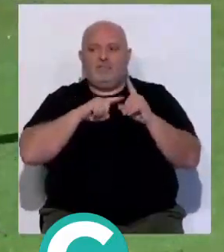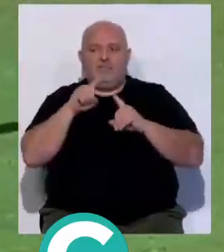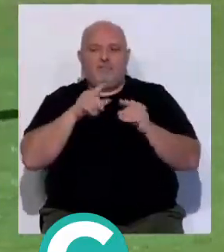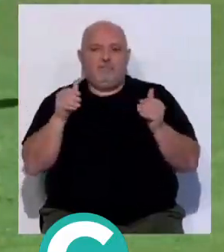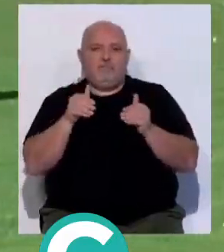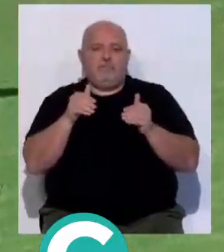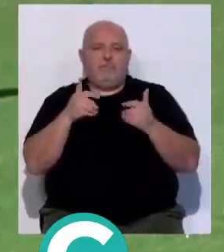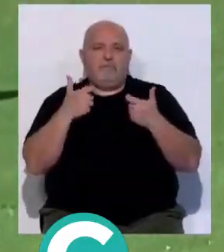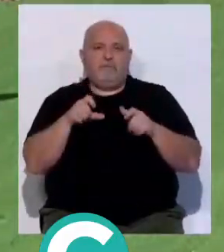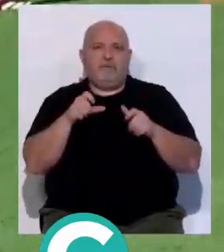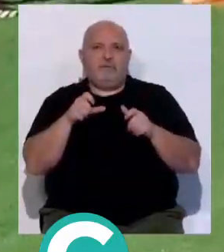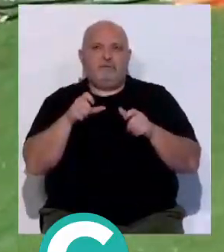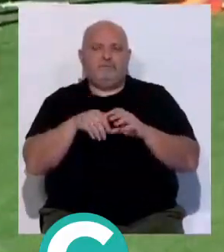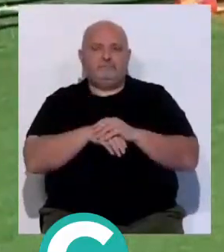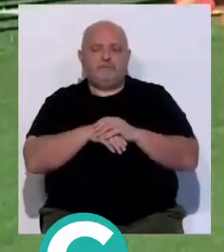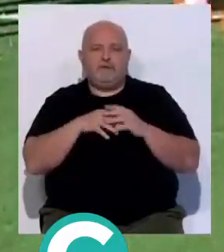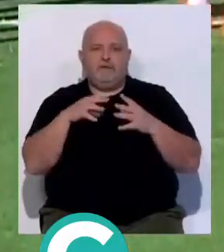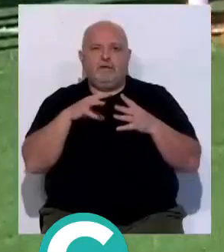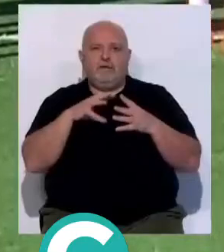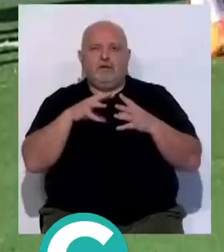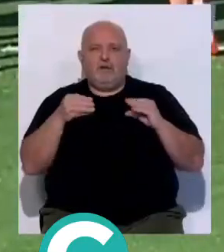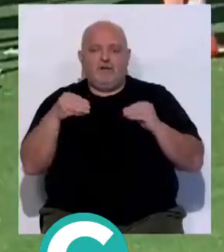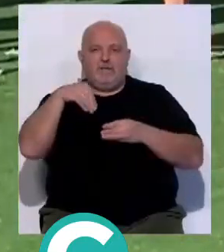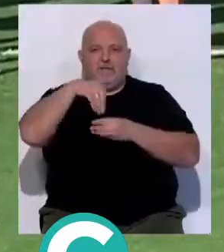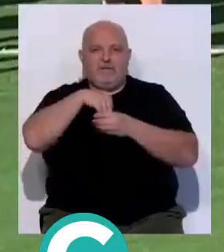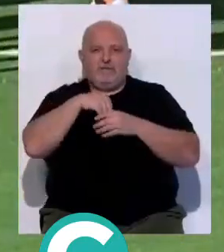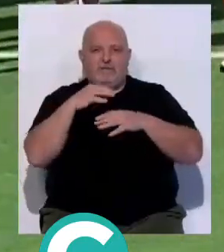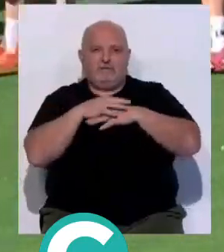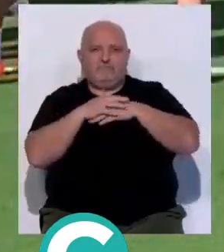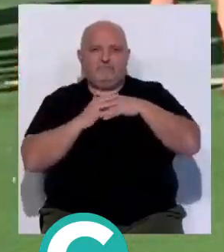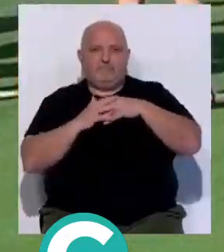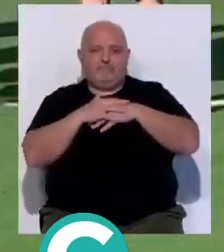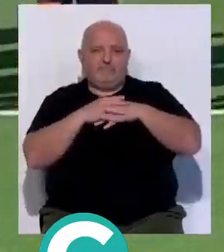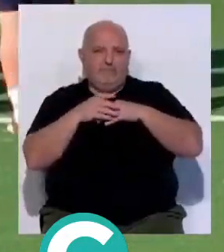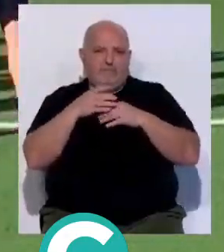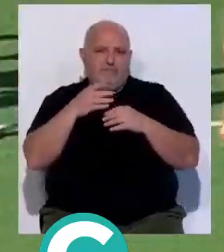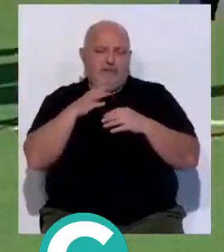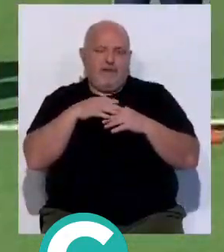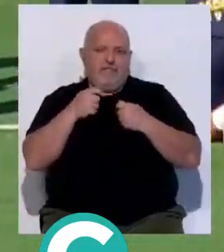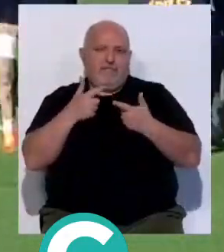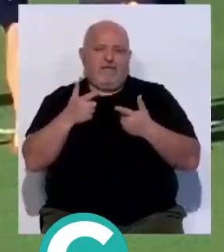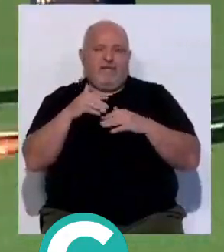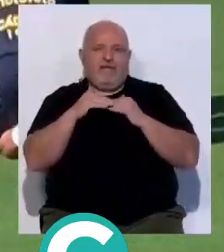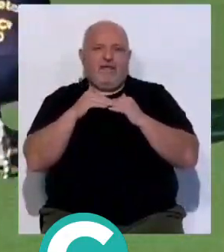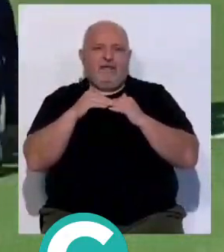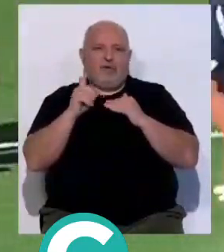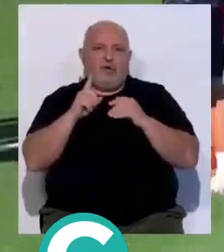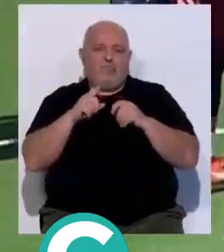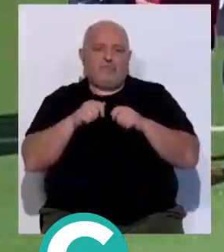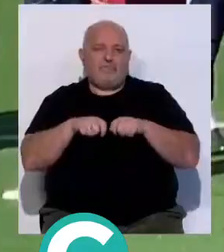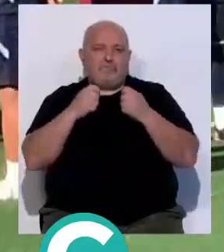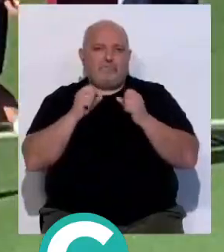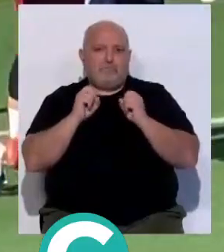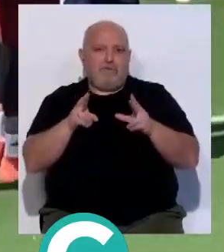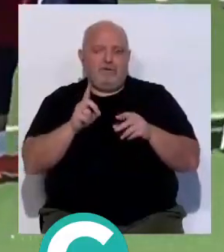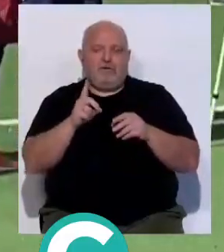problemita de ligamento interno. Sí, para darle estabilidad y sobre todo